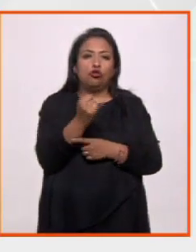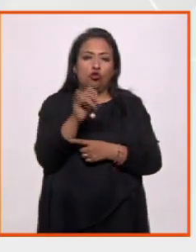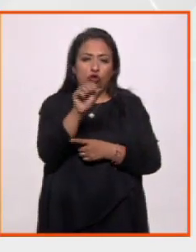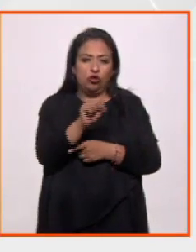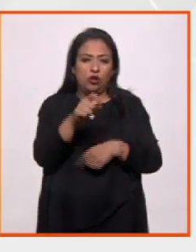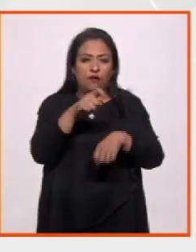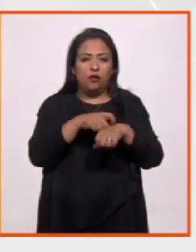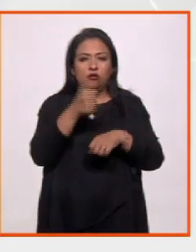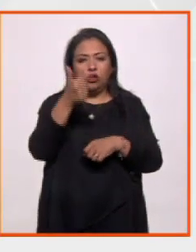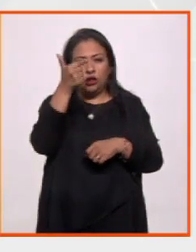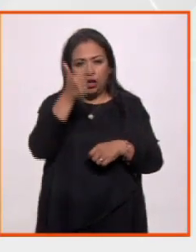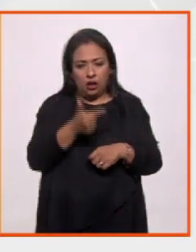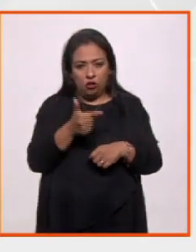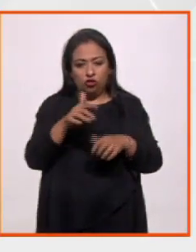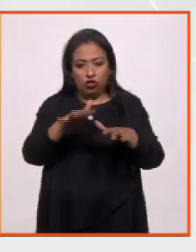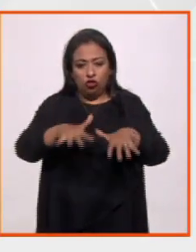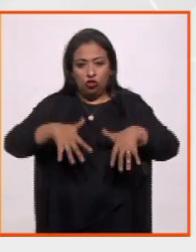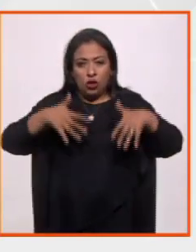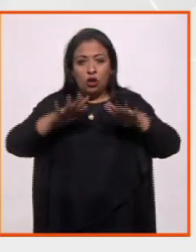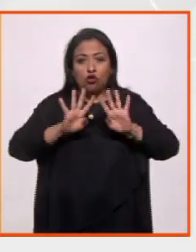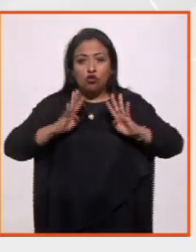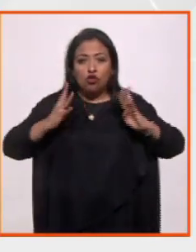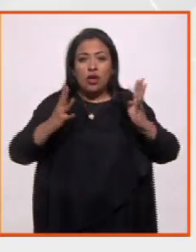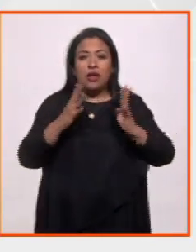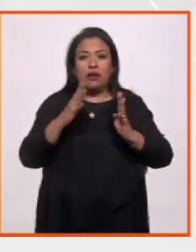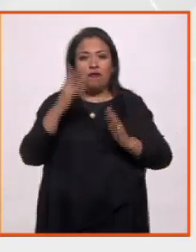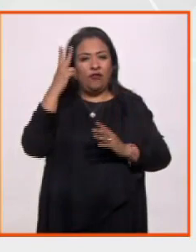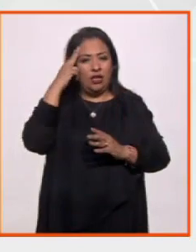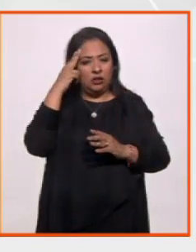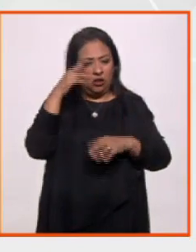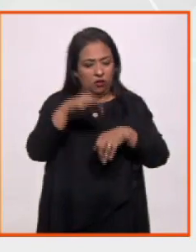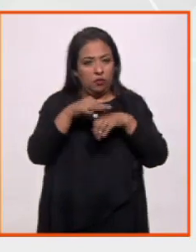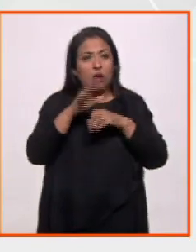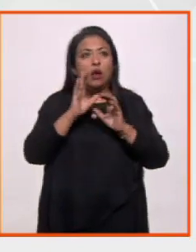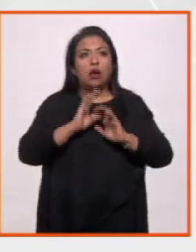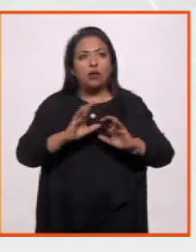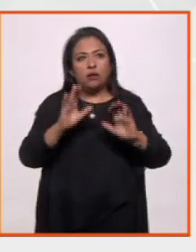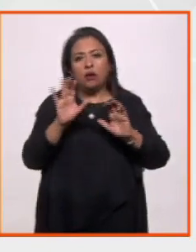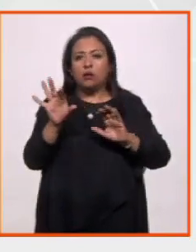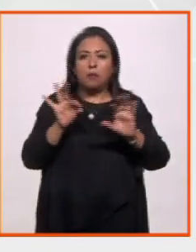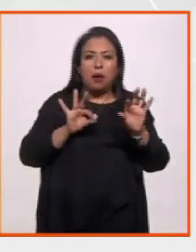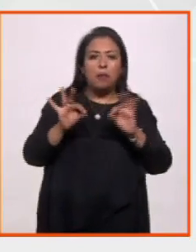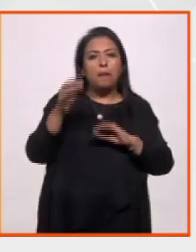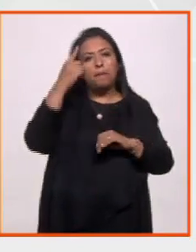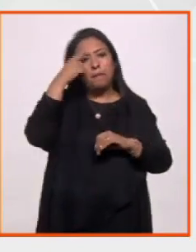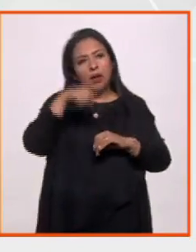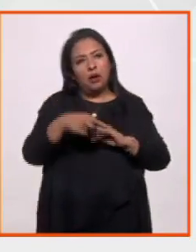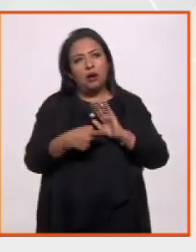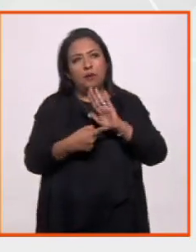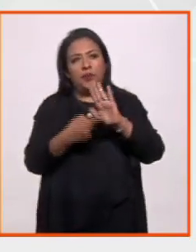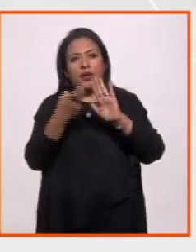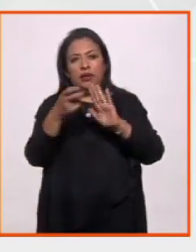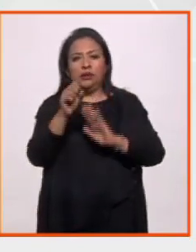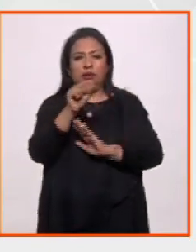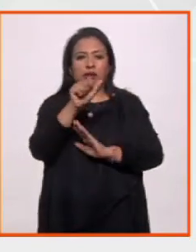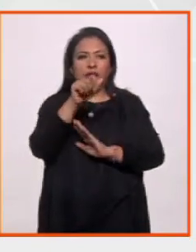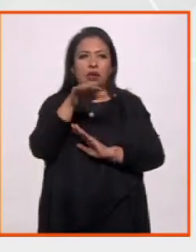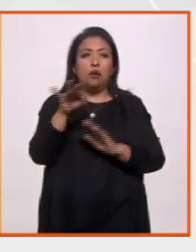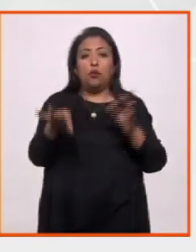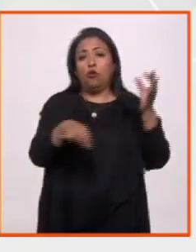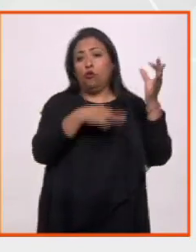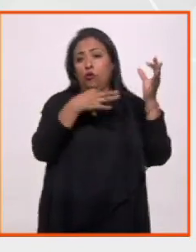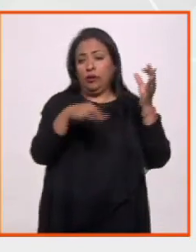sábado, a las 7 de la noche. Orquesta de Cámara de Bellas Artes, en vivo, y con los cantantes necesarios para hacer el Salmo, y con los